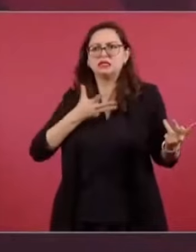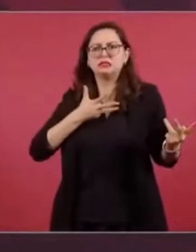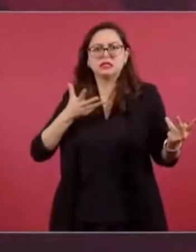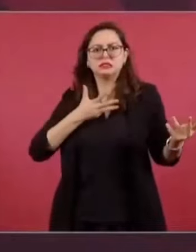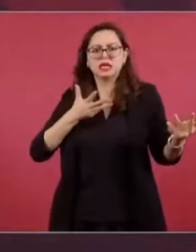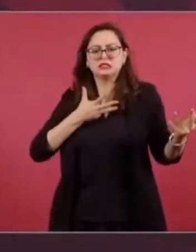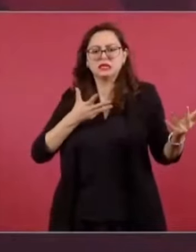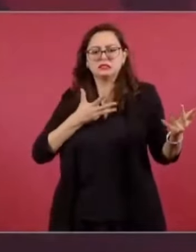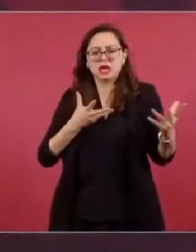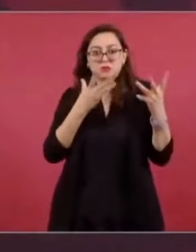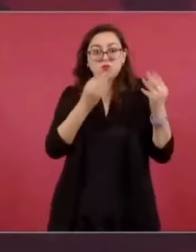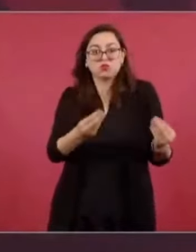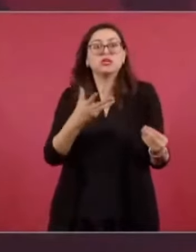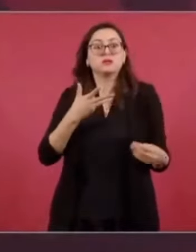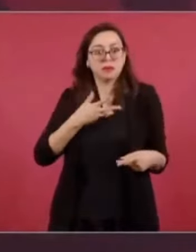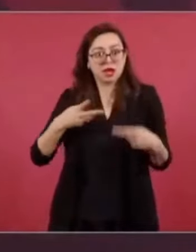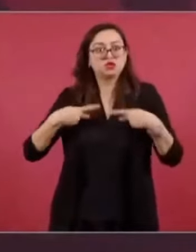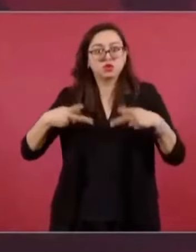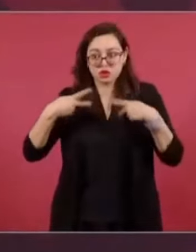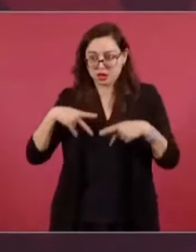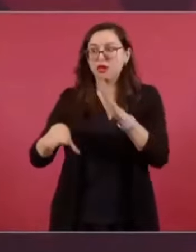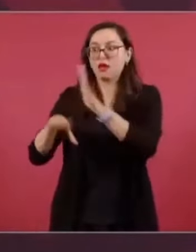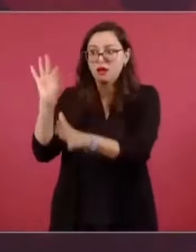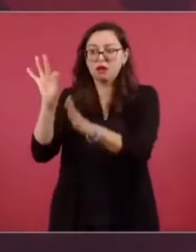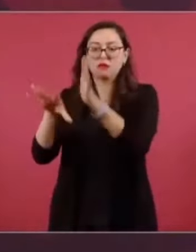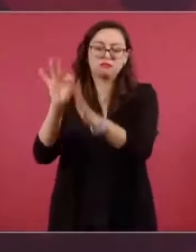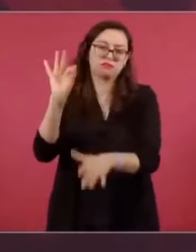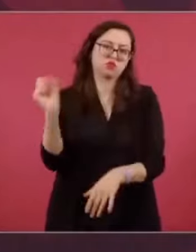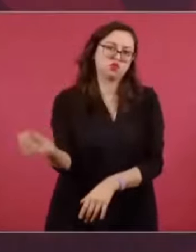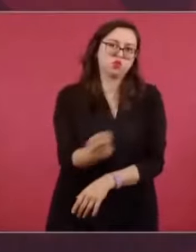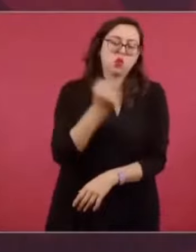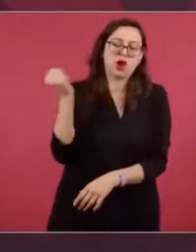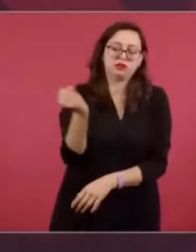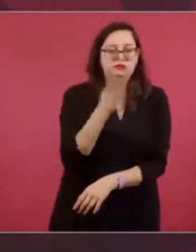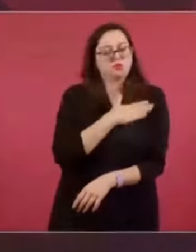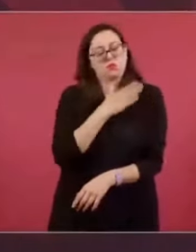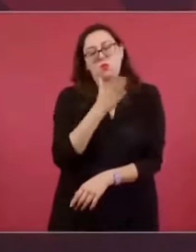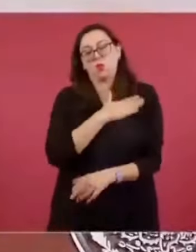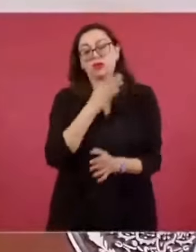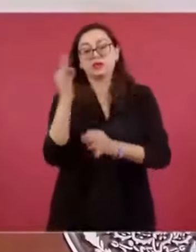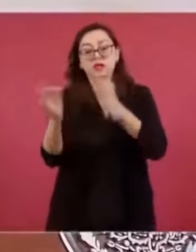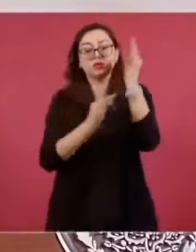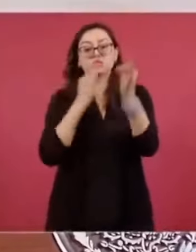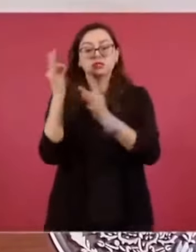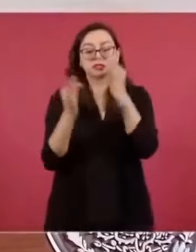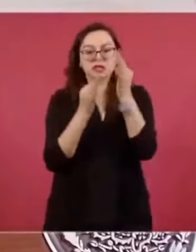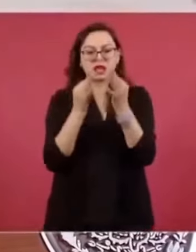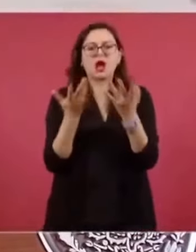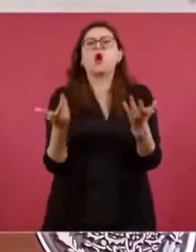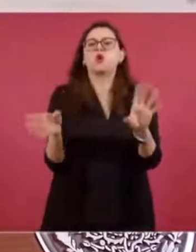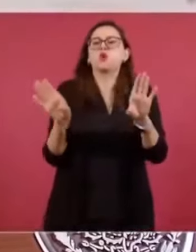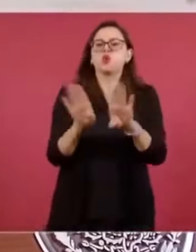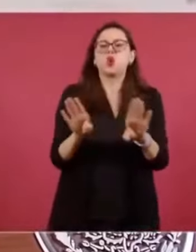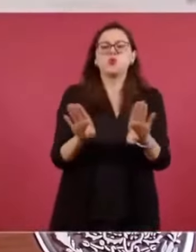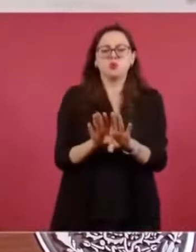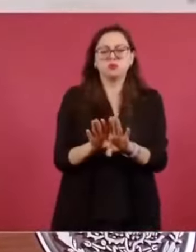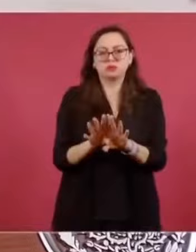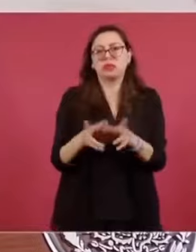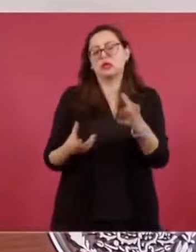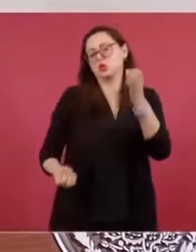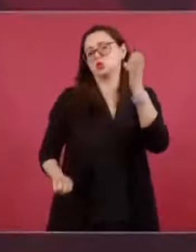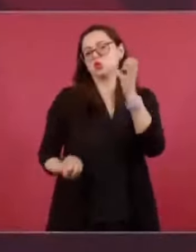una visita en todo el país,